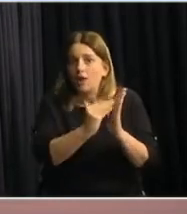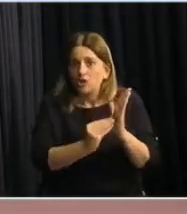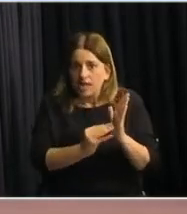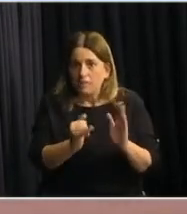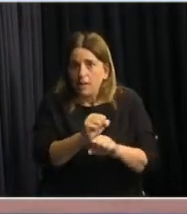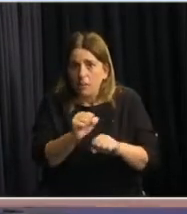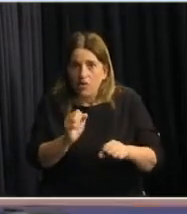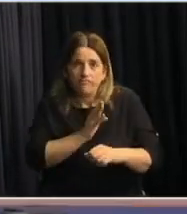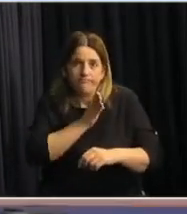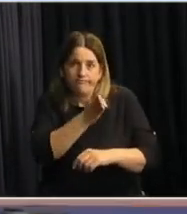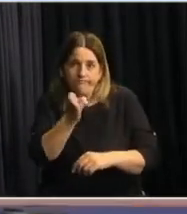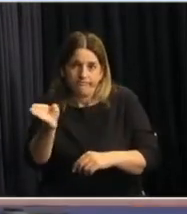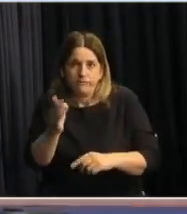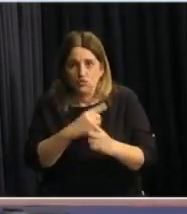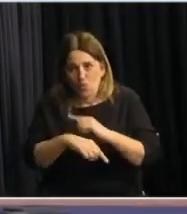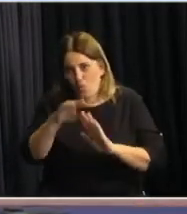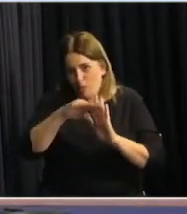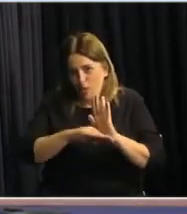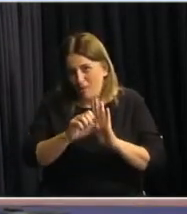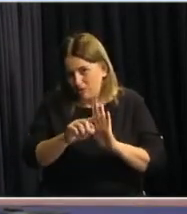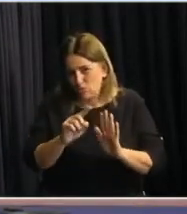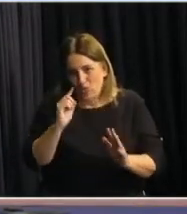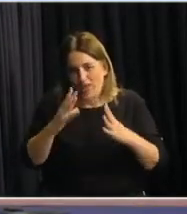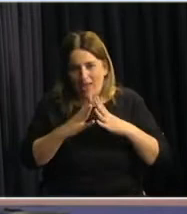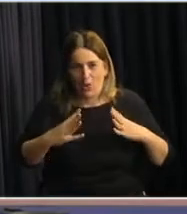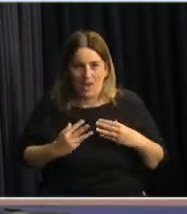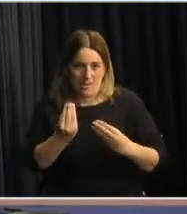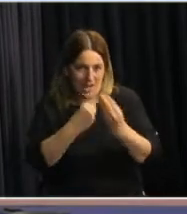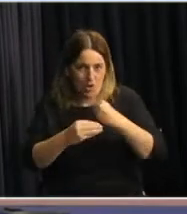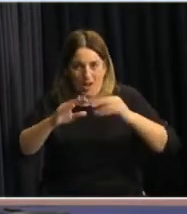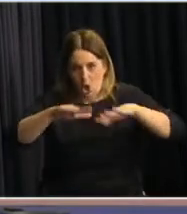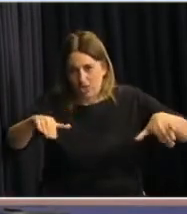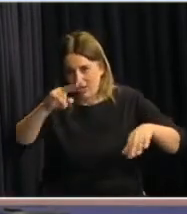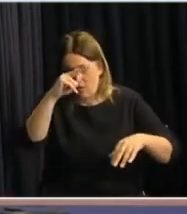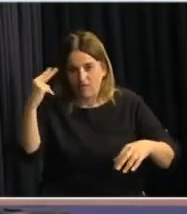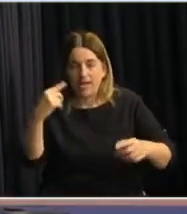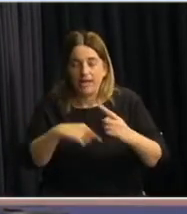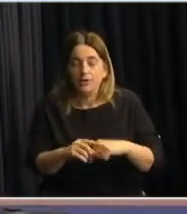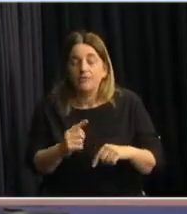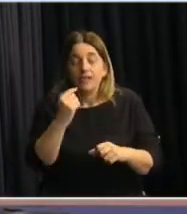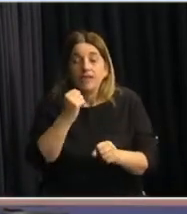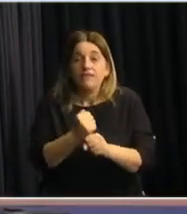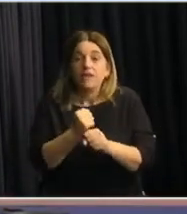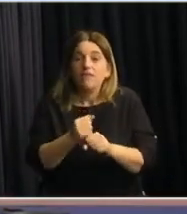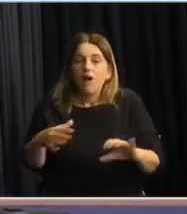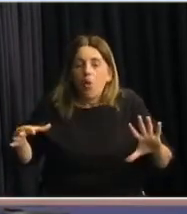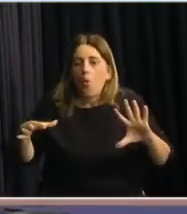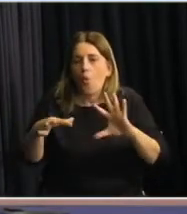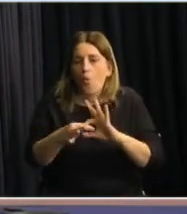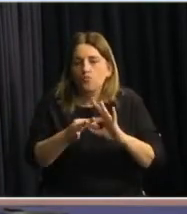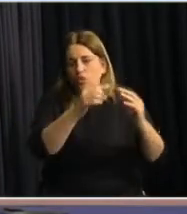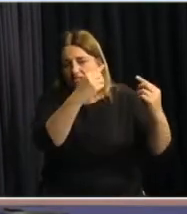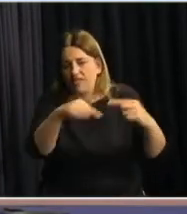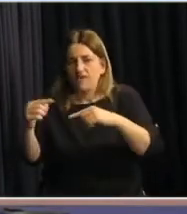ser parte de este programa y en ese trabajo coordinado que tenemos entre las distintas instituciones